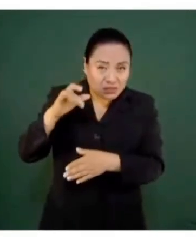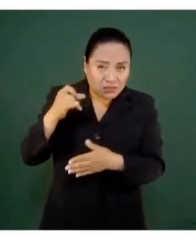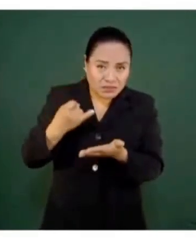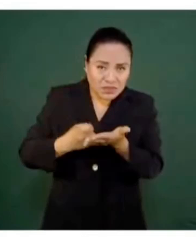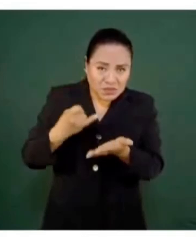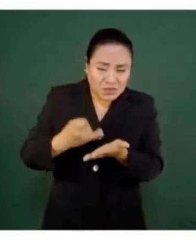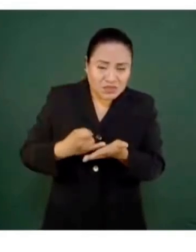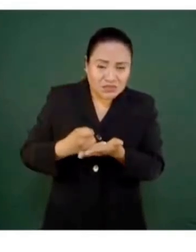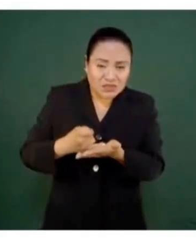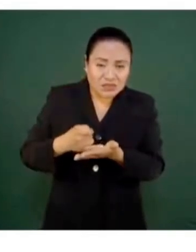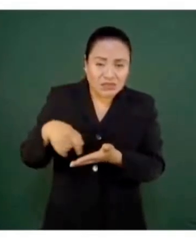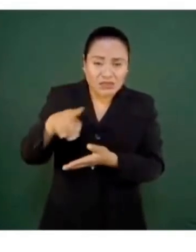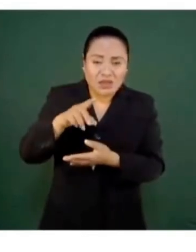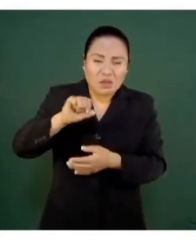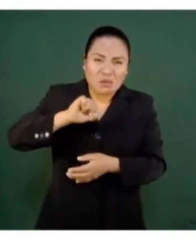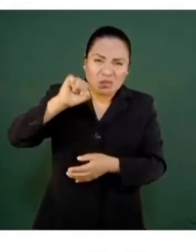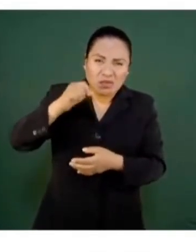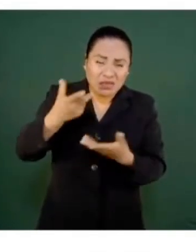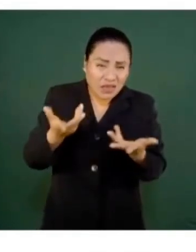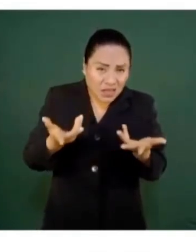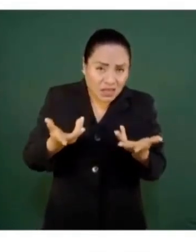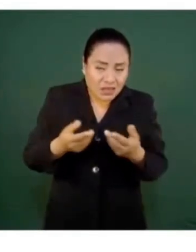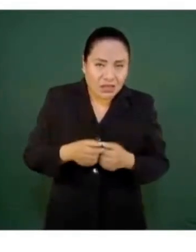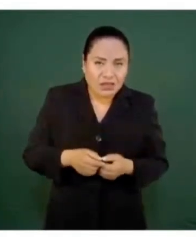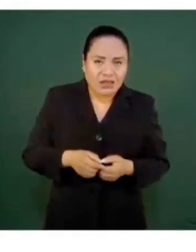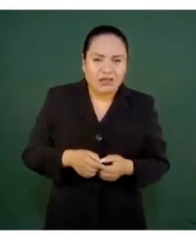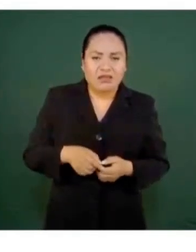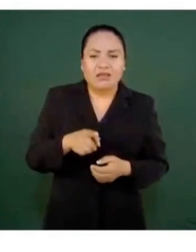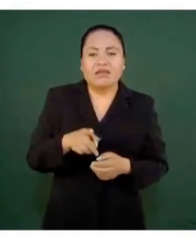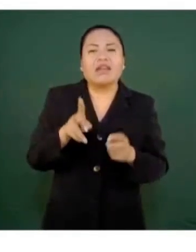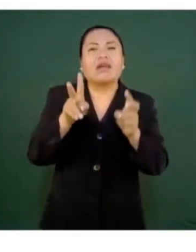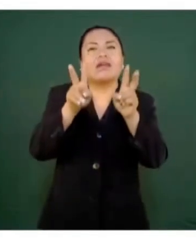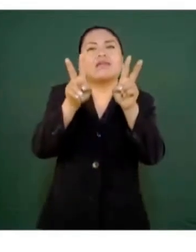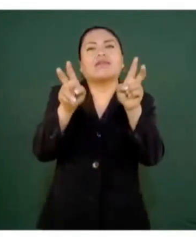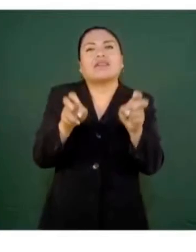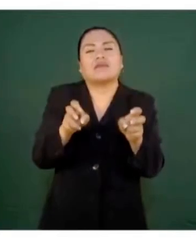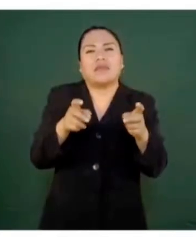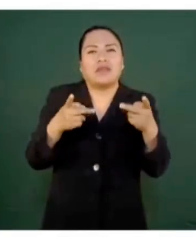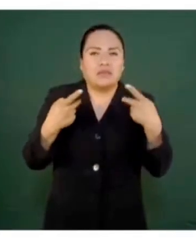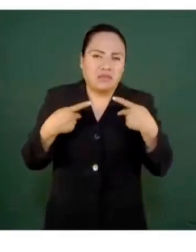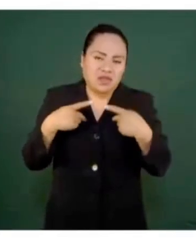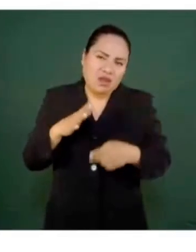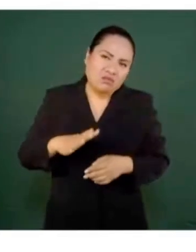Se está ventilando un asunto de interés público.